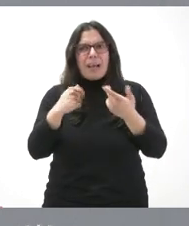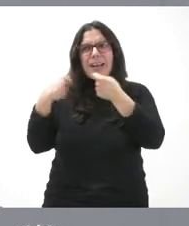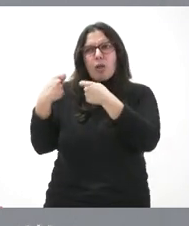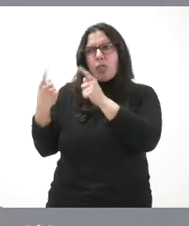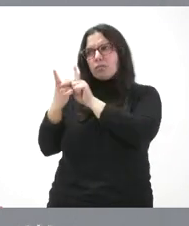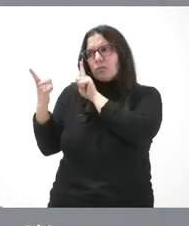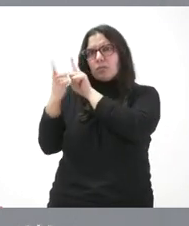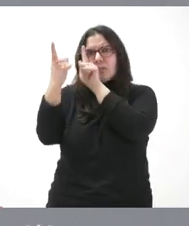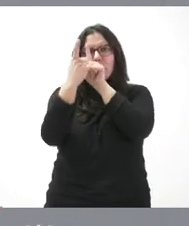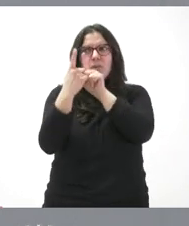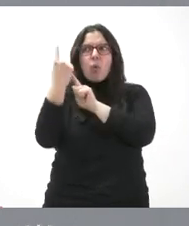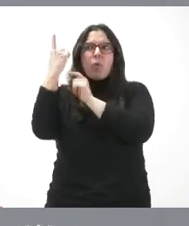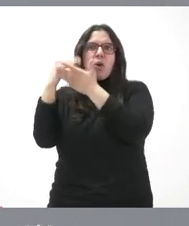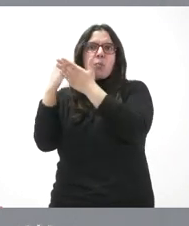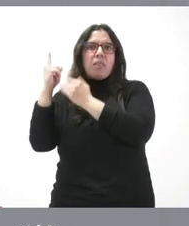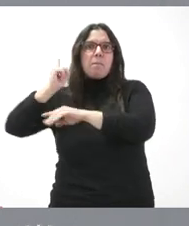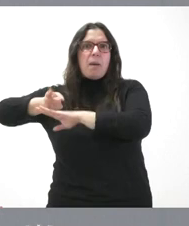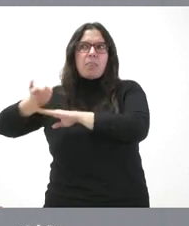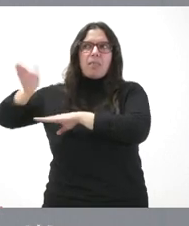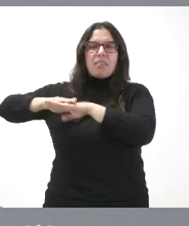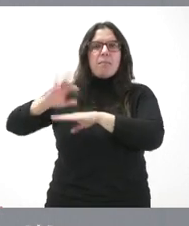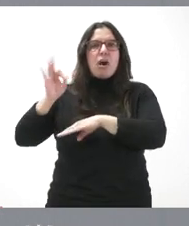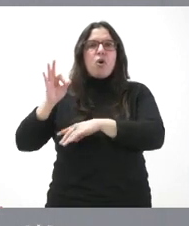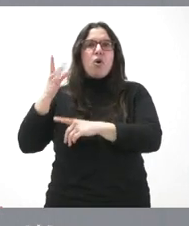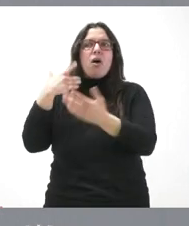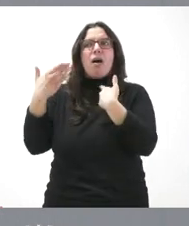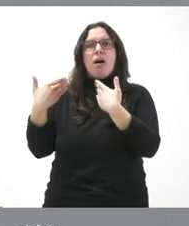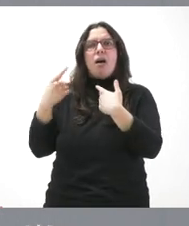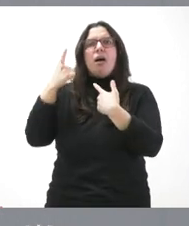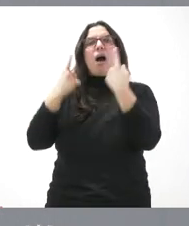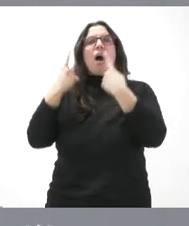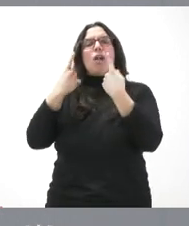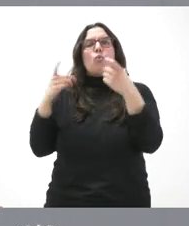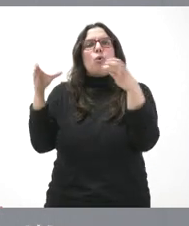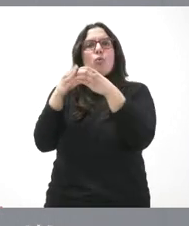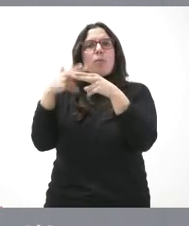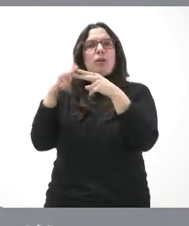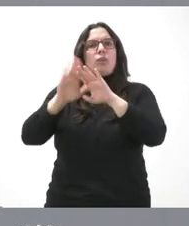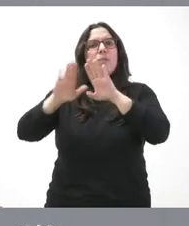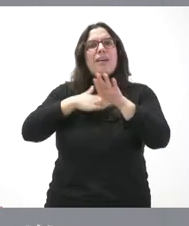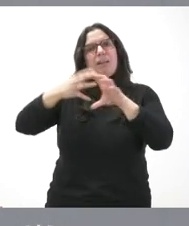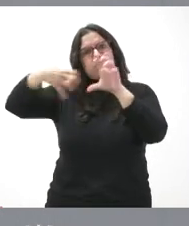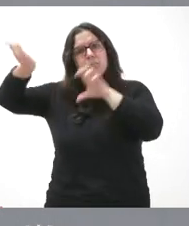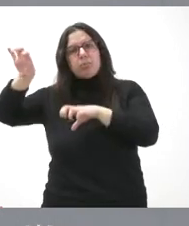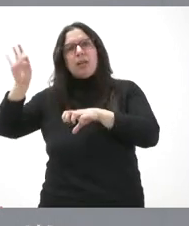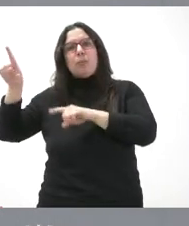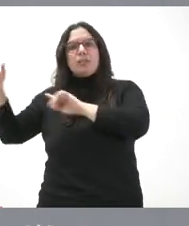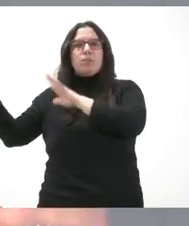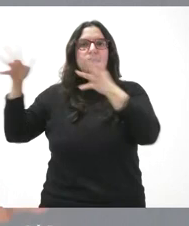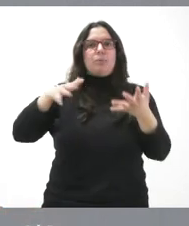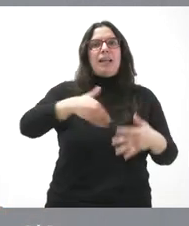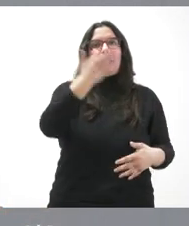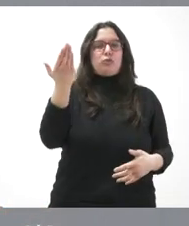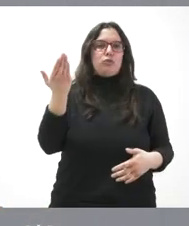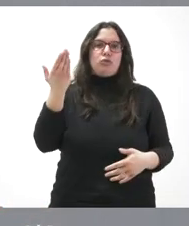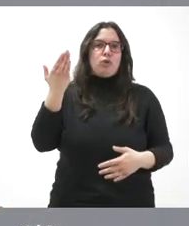solo con una comunidad autónoma o se negocie solo con unos partidos separatistas y luego se quiera extrapolar esta financiación al resto de los españoles. Por eso